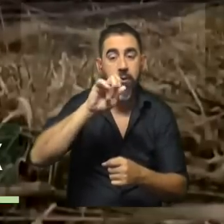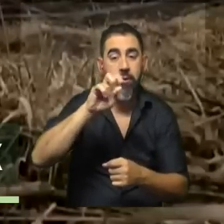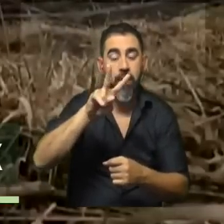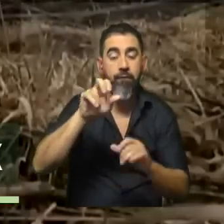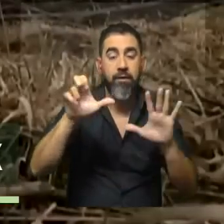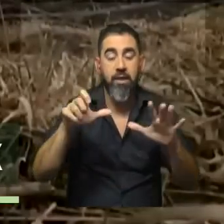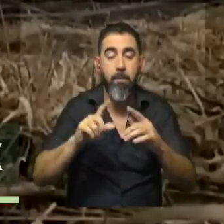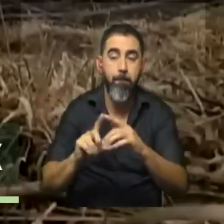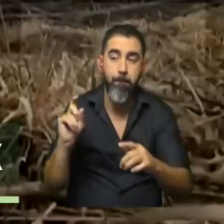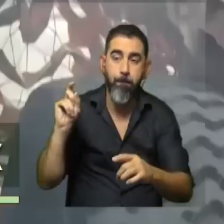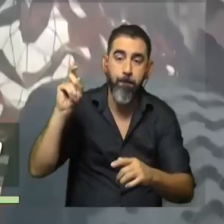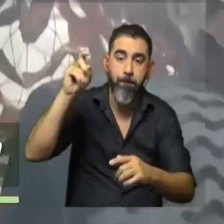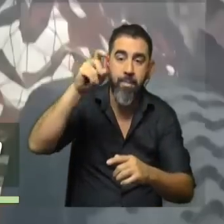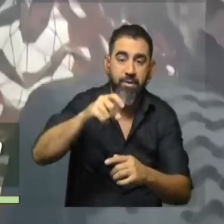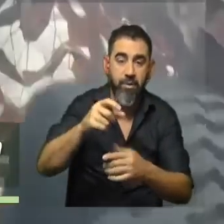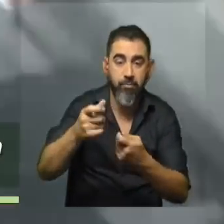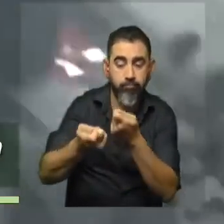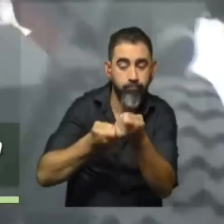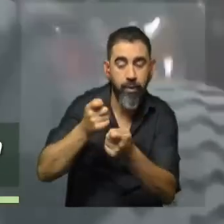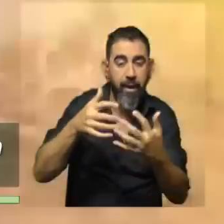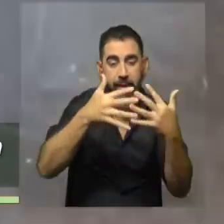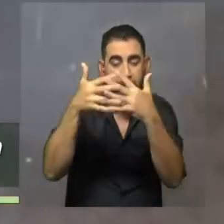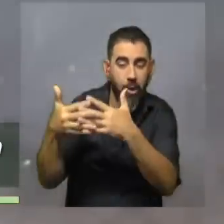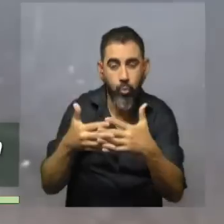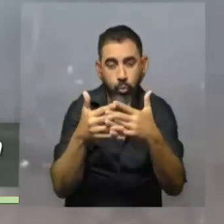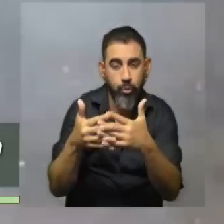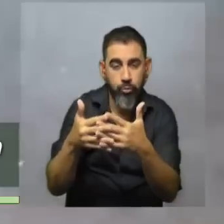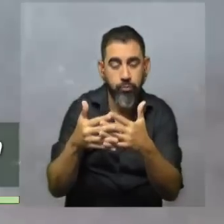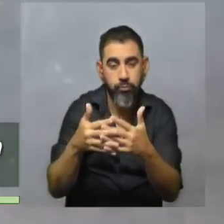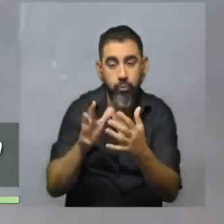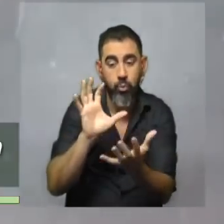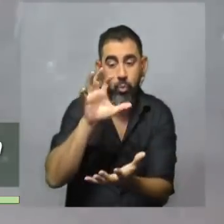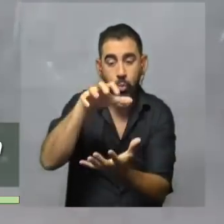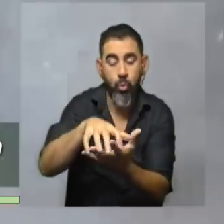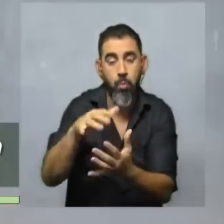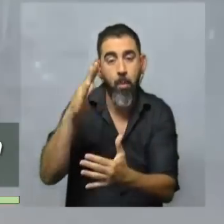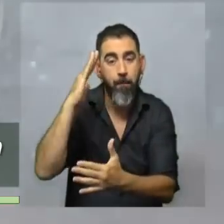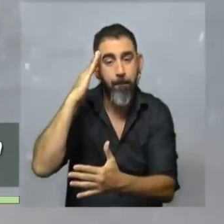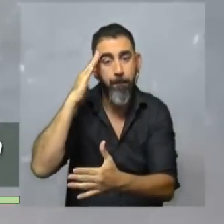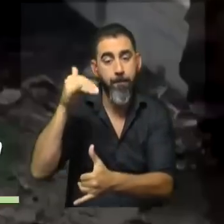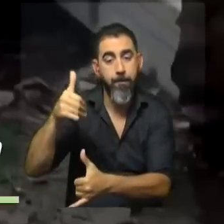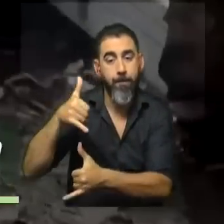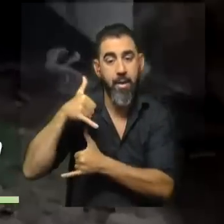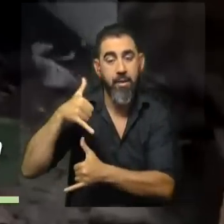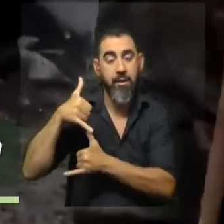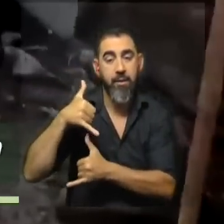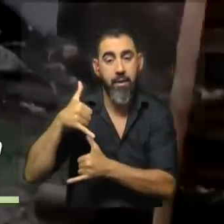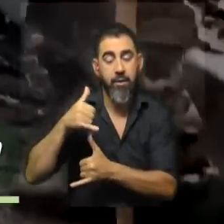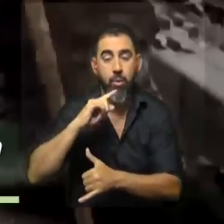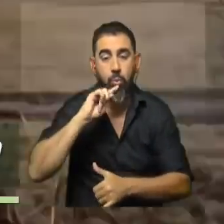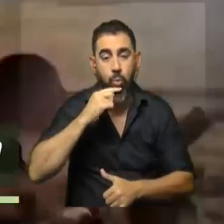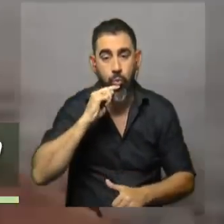misiles HIMARS producidos en Estados Unidos, un cuartel temporal de una de las unidades militares rusas en la localidad de Makivka,